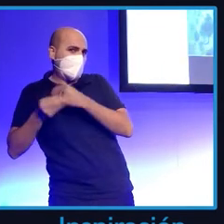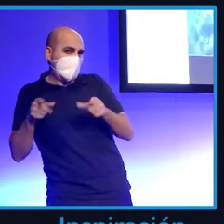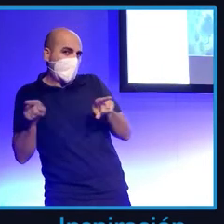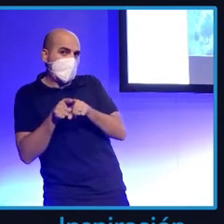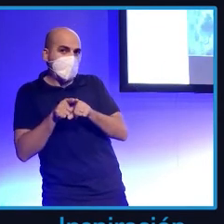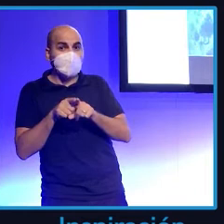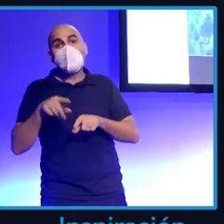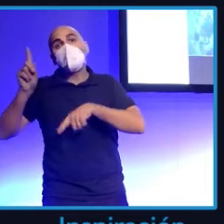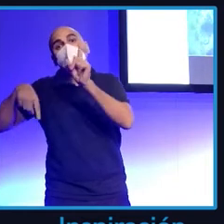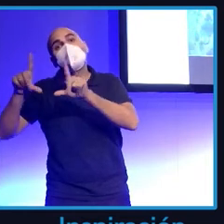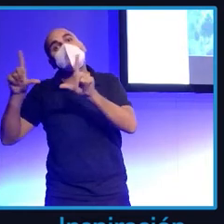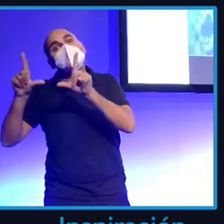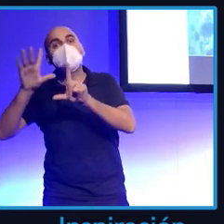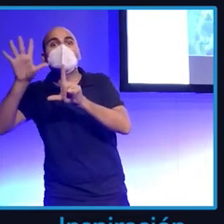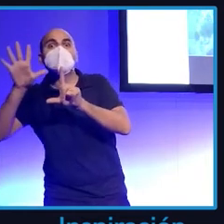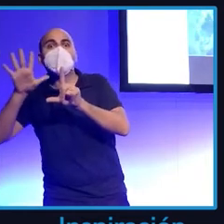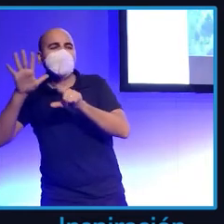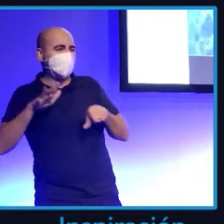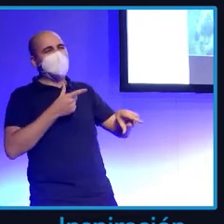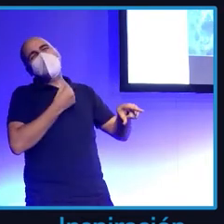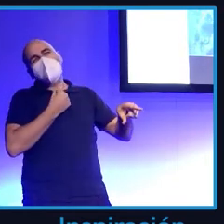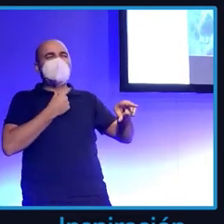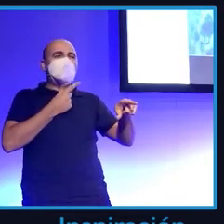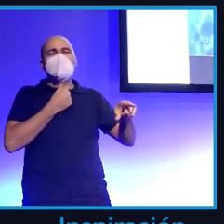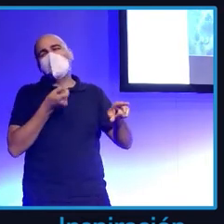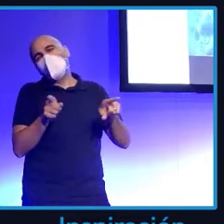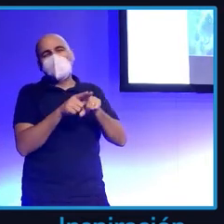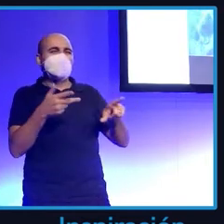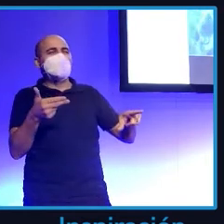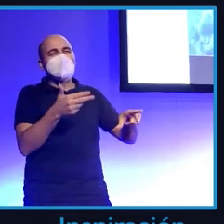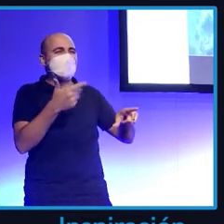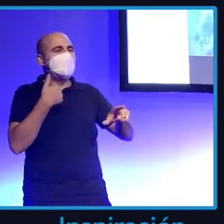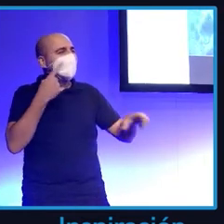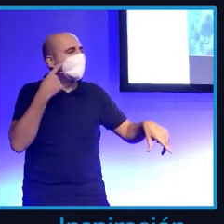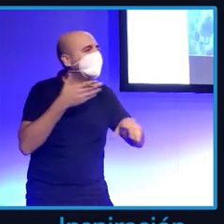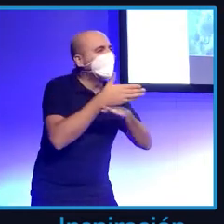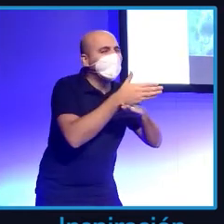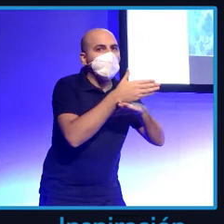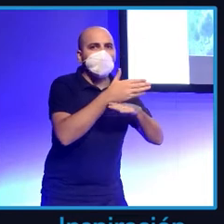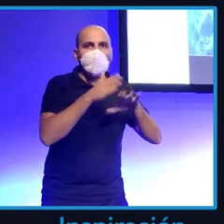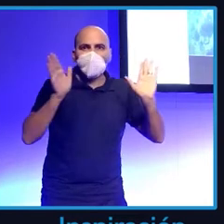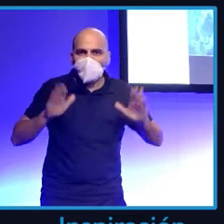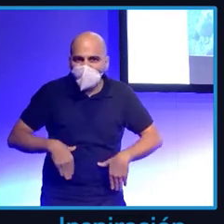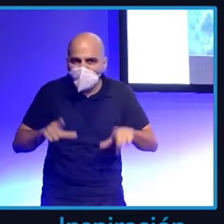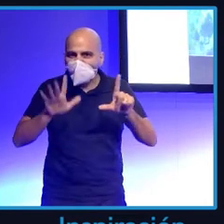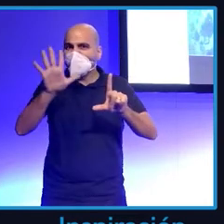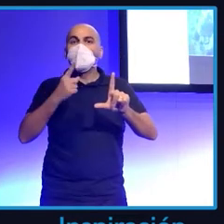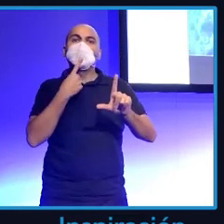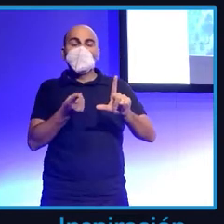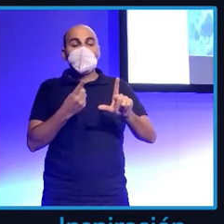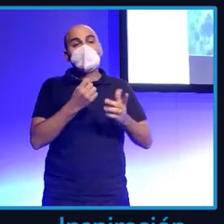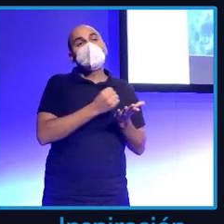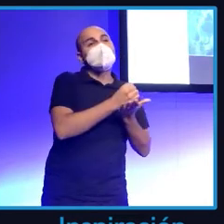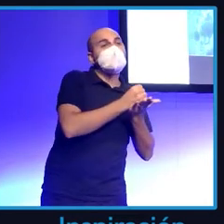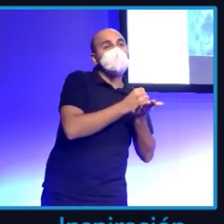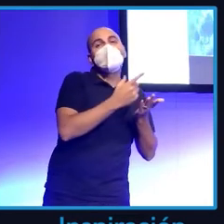la farmacia y acabó ese mensaje de las lubinas. Eso que yo puse en Twitter de cualquier manera, acabó en Telecinco advirtiendo que las farmacias no son las lubinas en el sentido de que